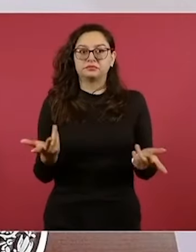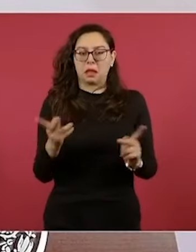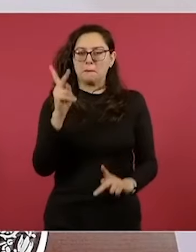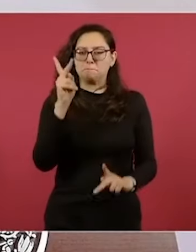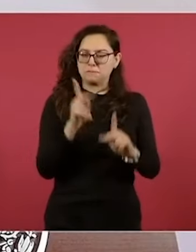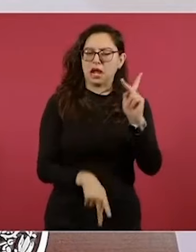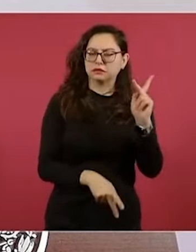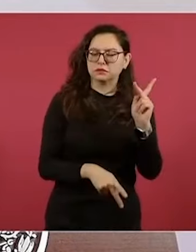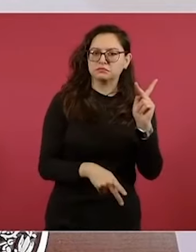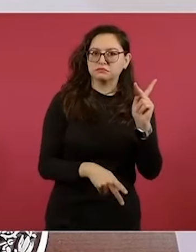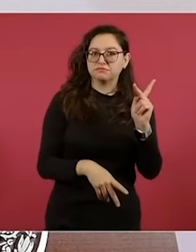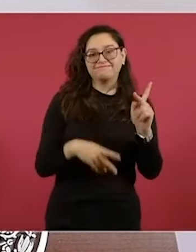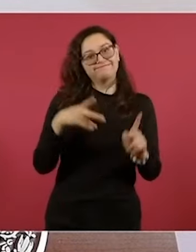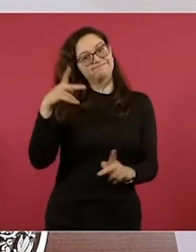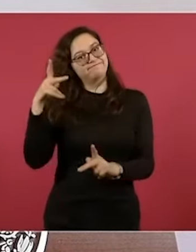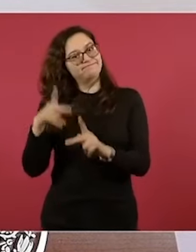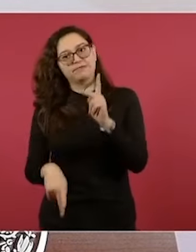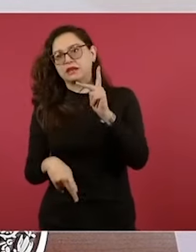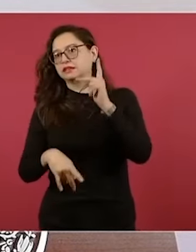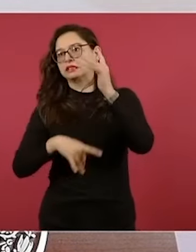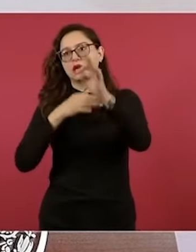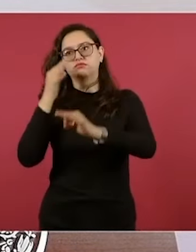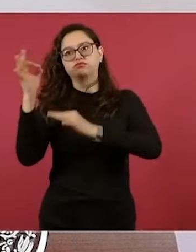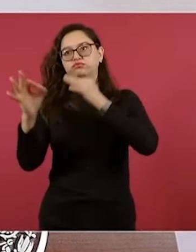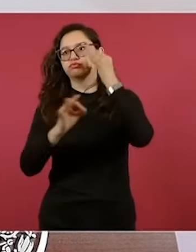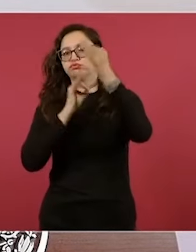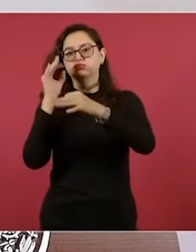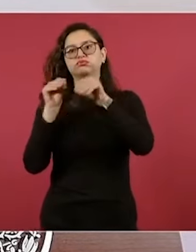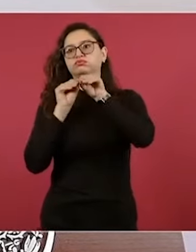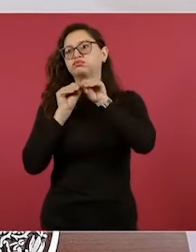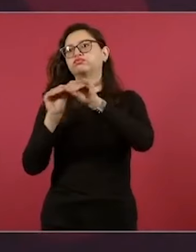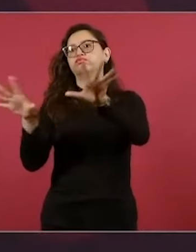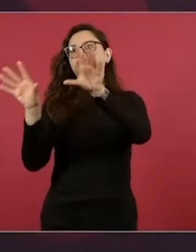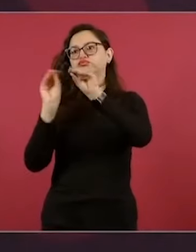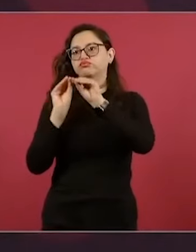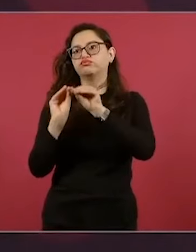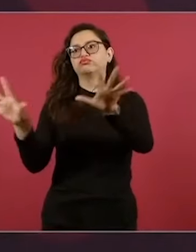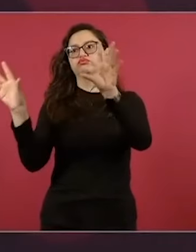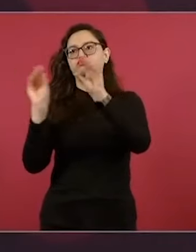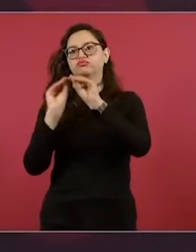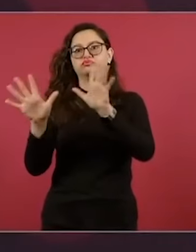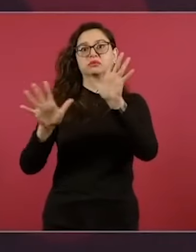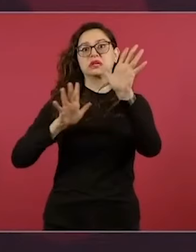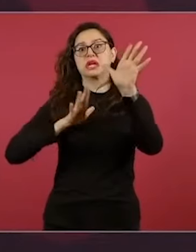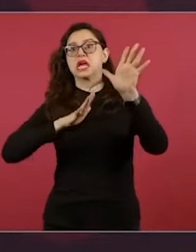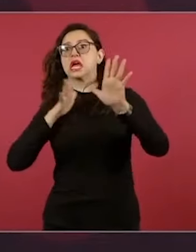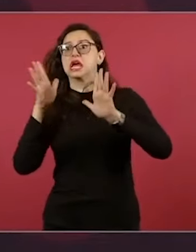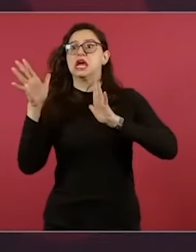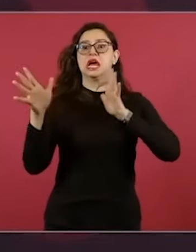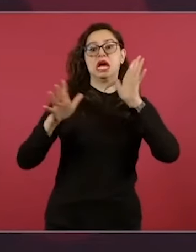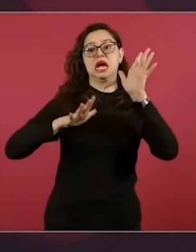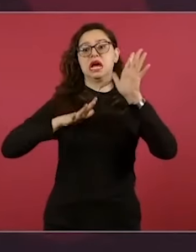de mentiras, de